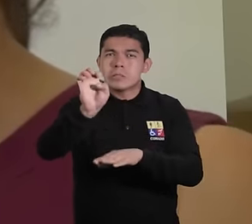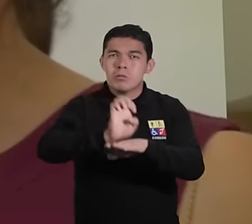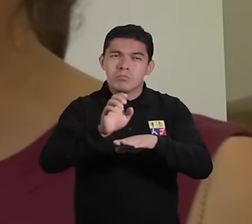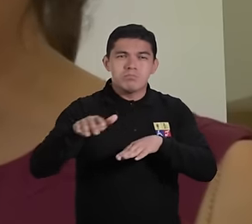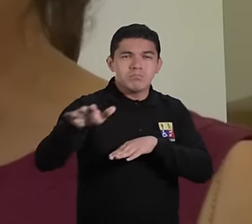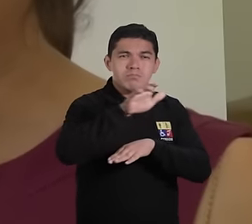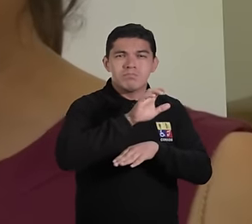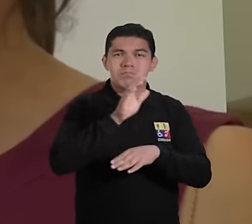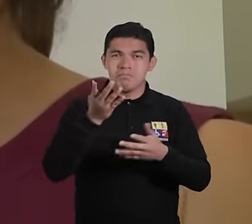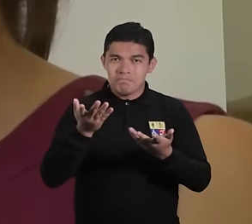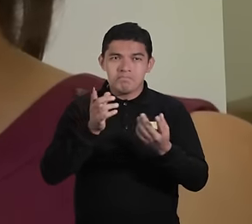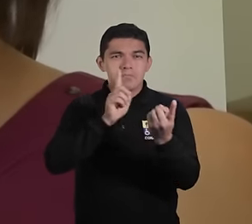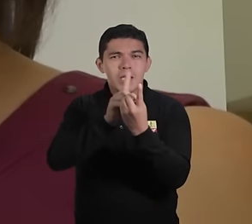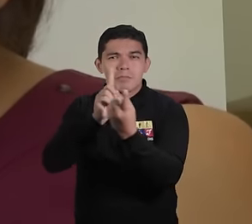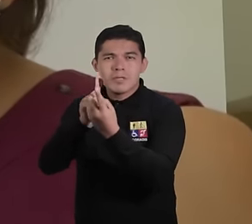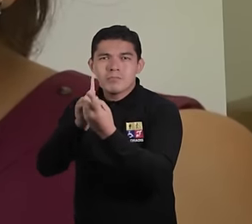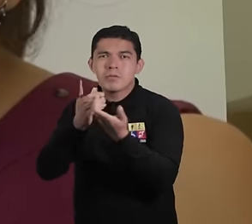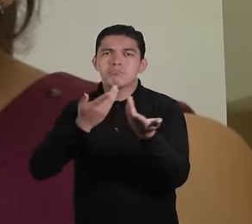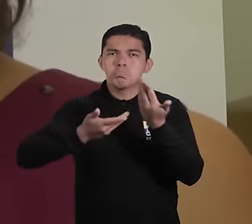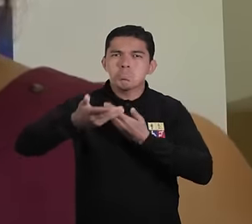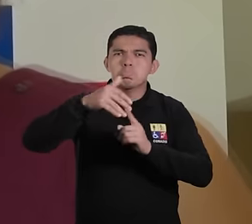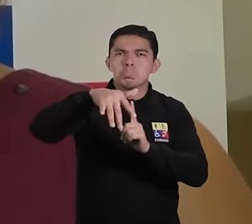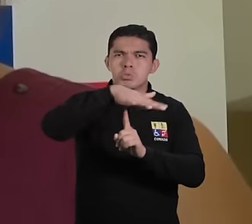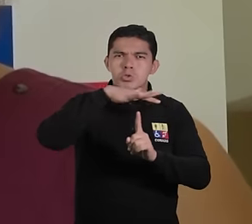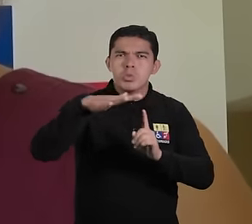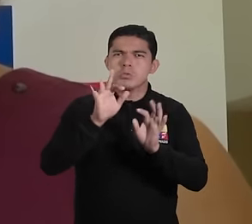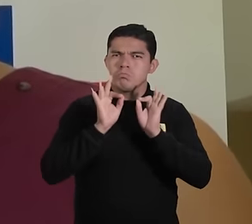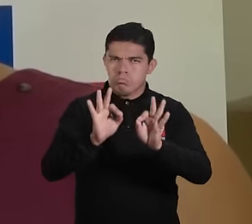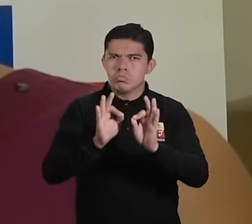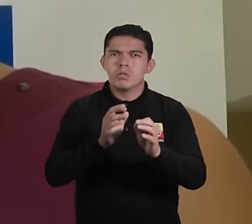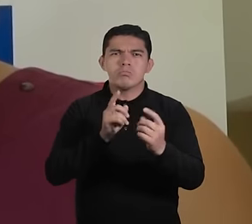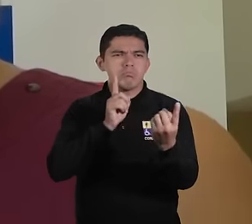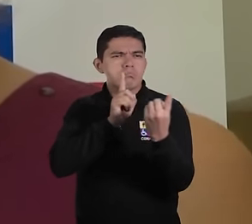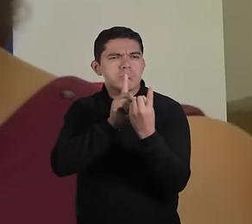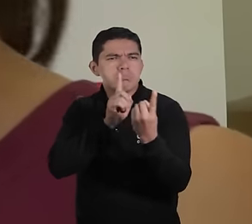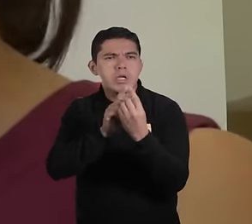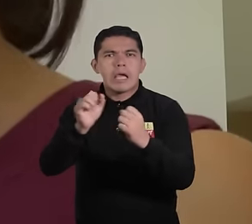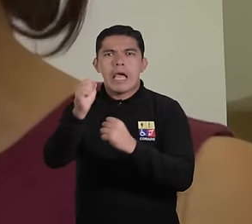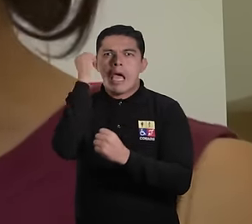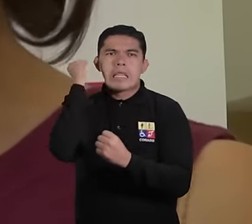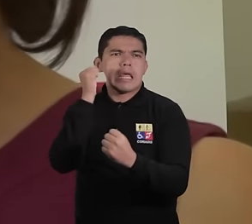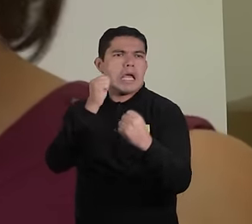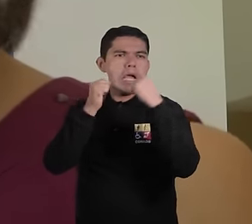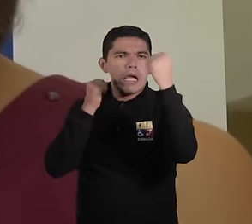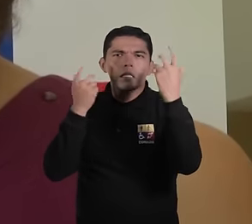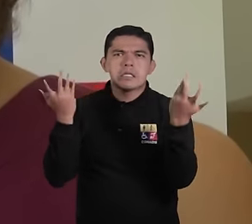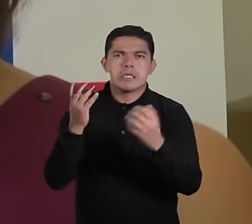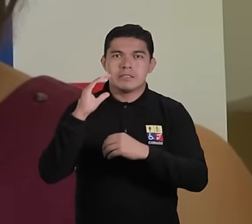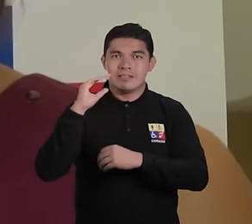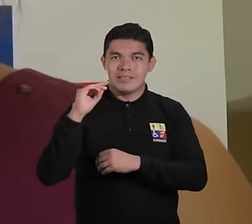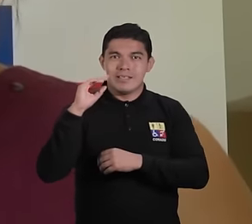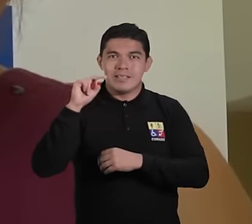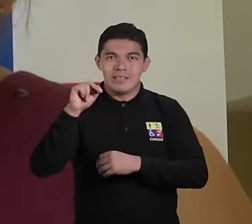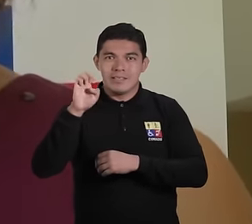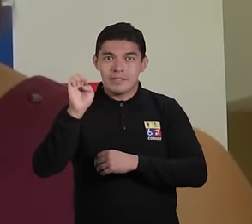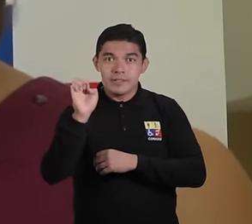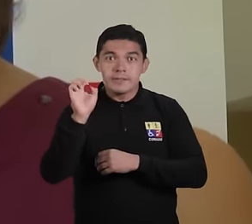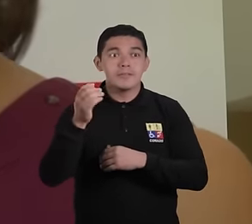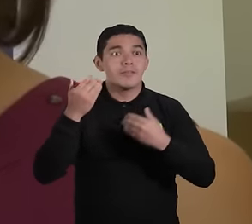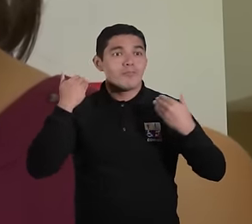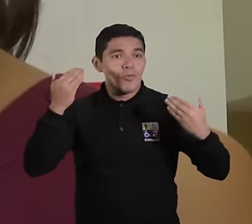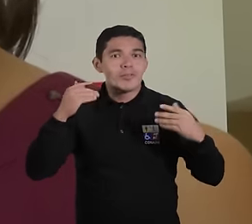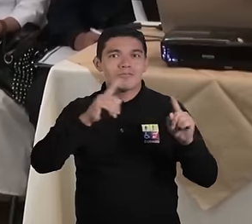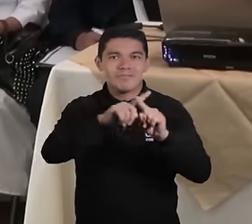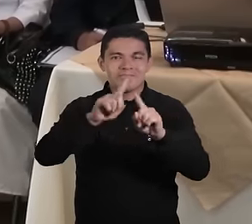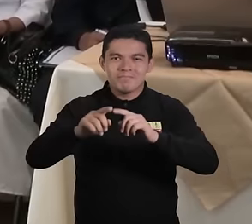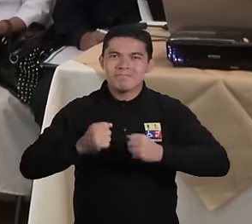Con la tranquilidad y los buenos ambientes políticos hemos logrado mucho, es una relación ganar-ganar entre Consejo Electoral y partidos